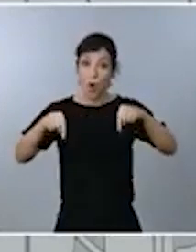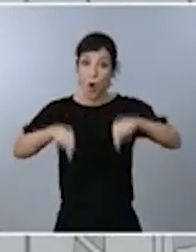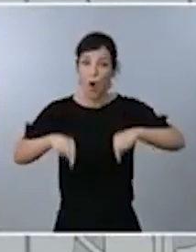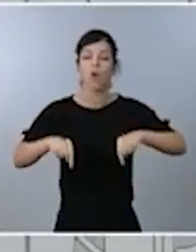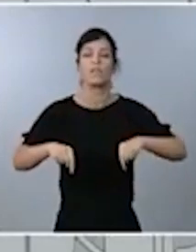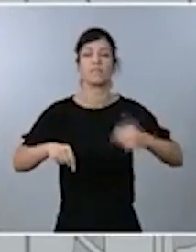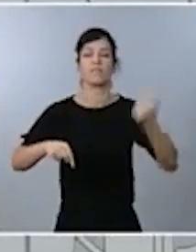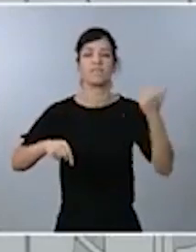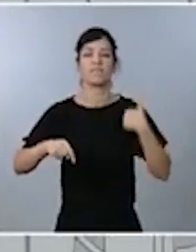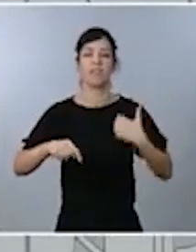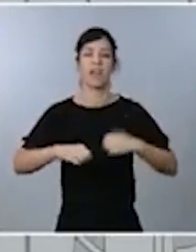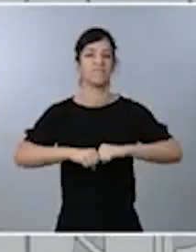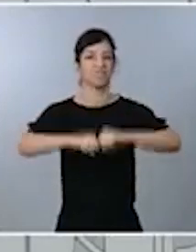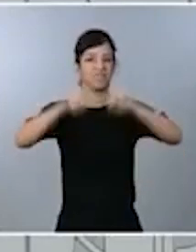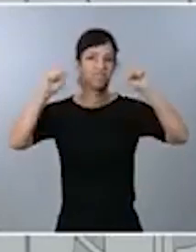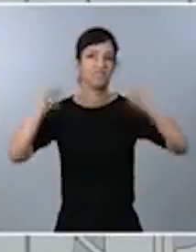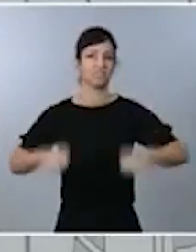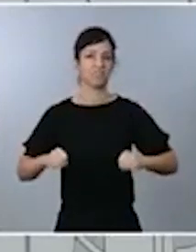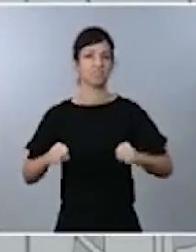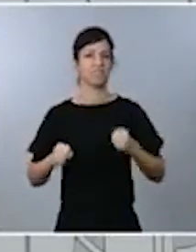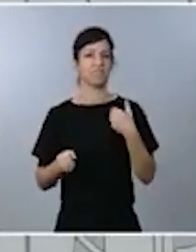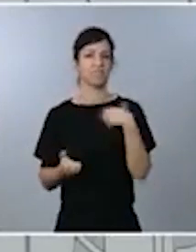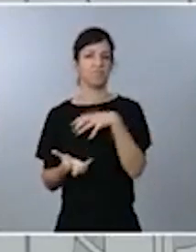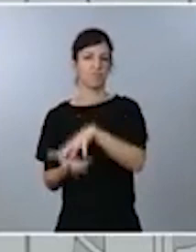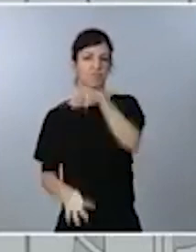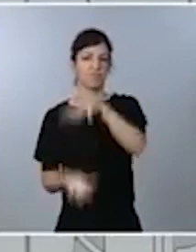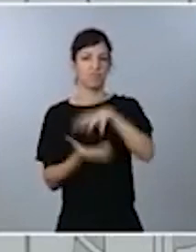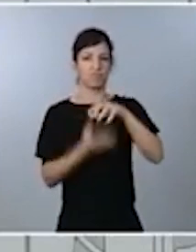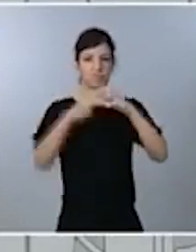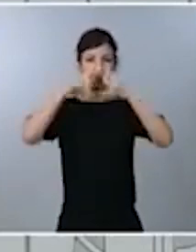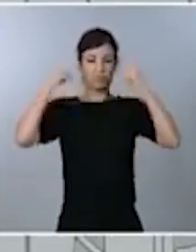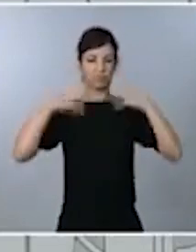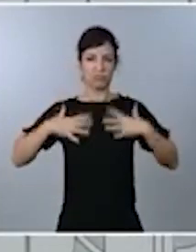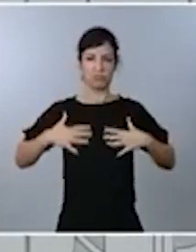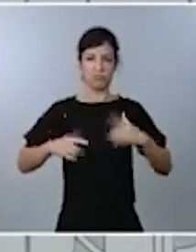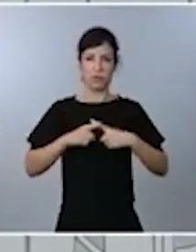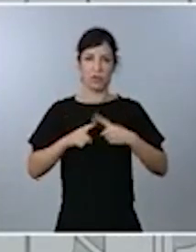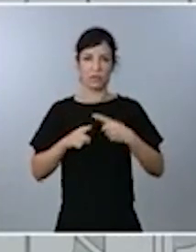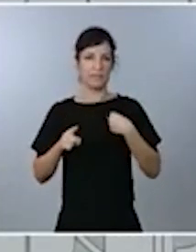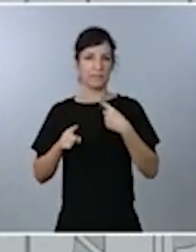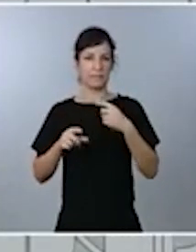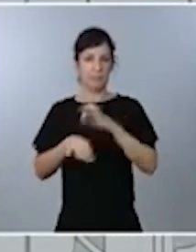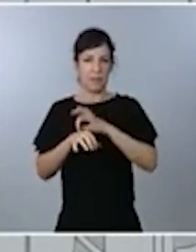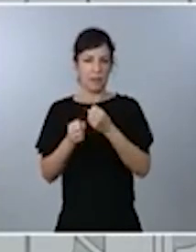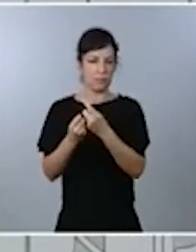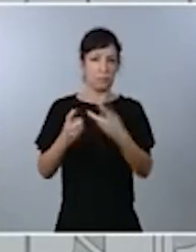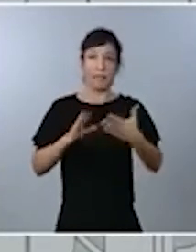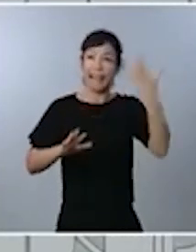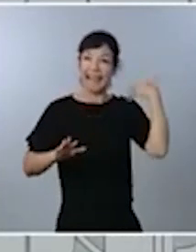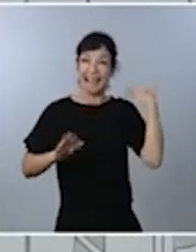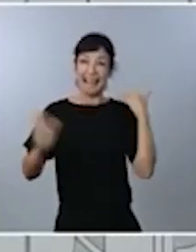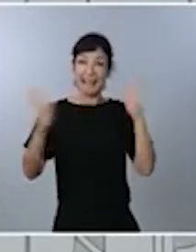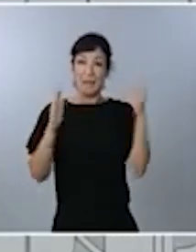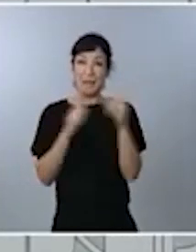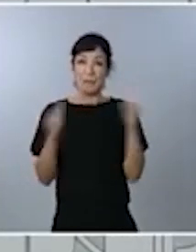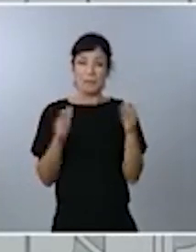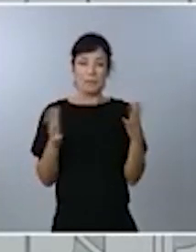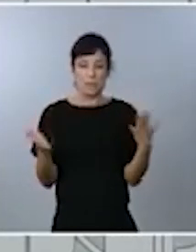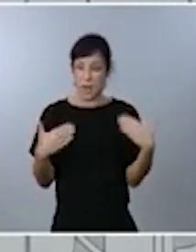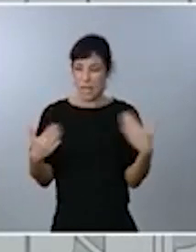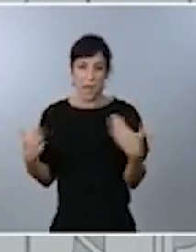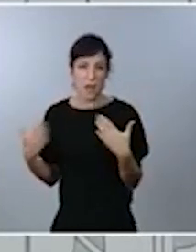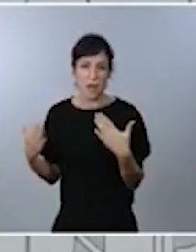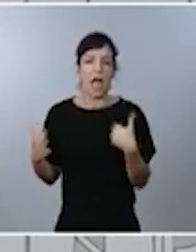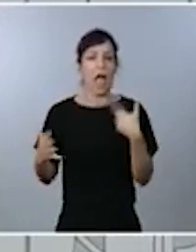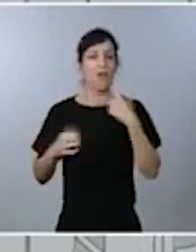amplitud de equipos de protección y también de instrumental médico que escasearon, desgraciadamente, en la primera ola. La